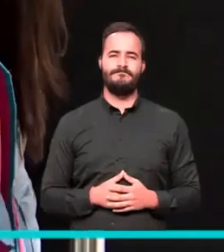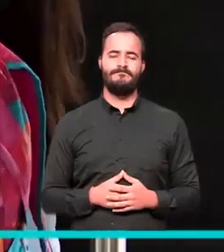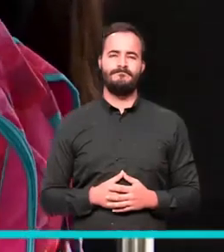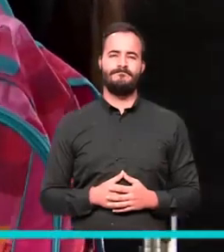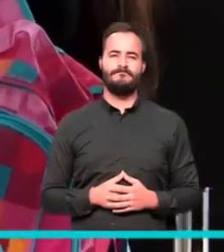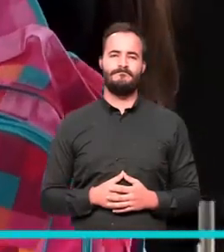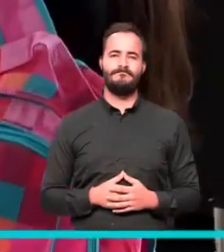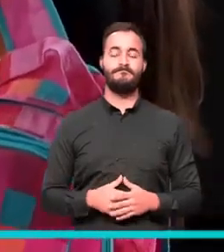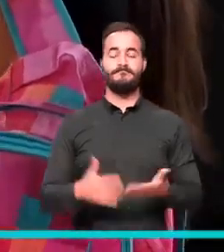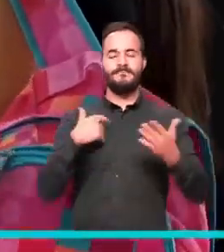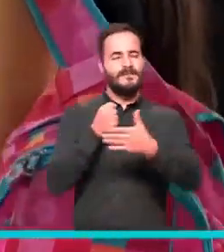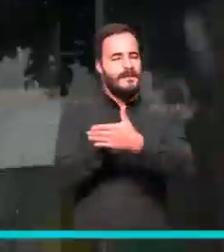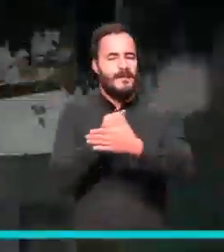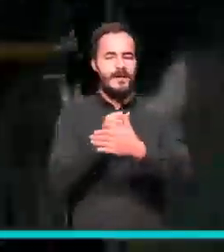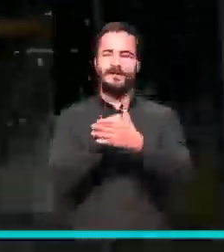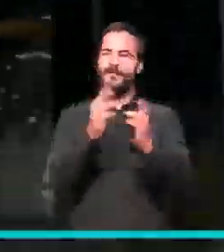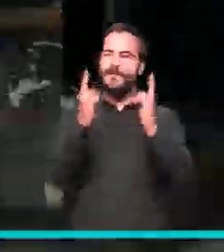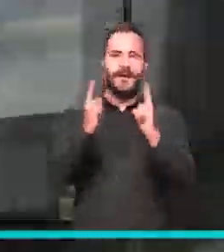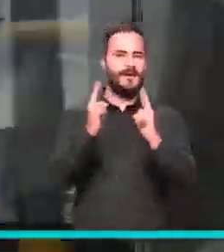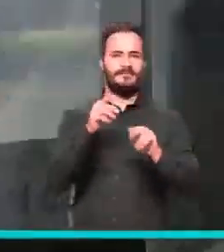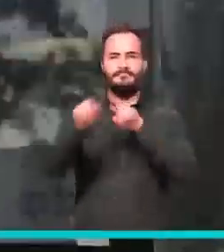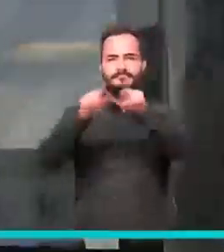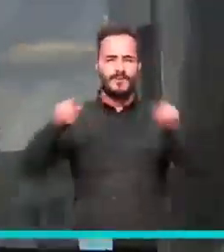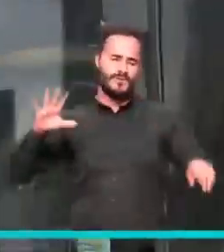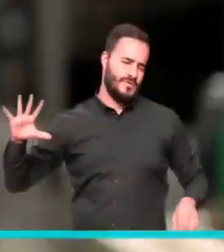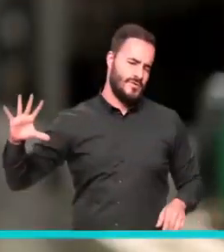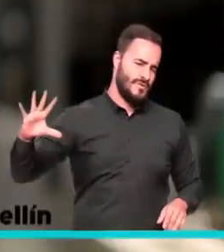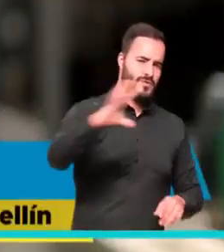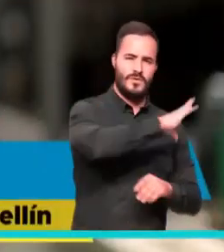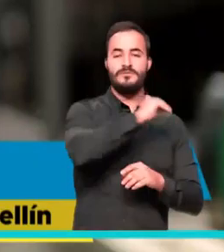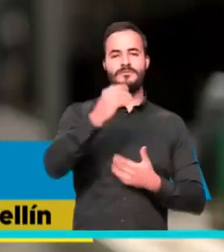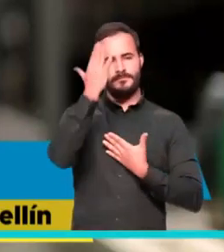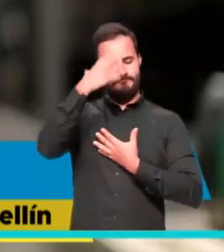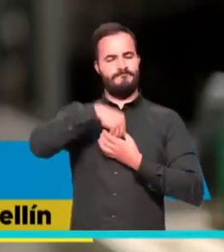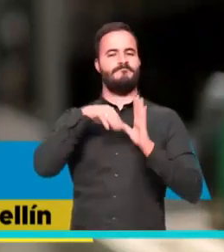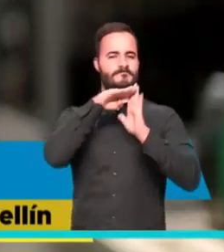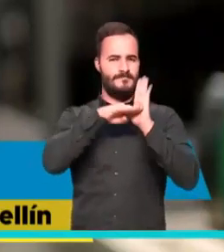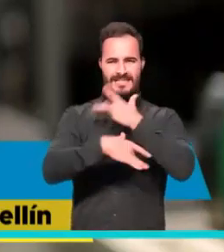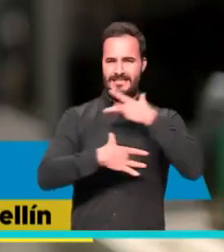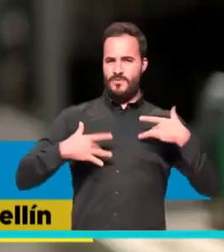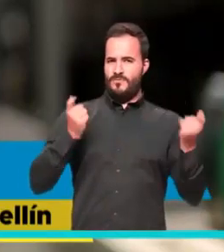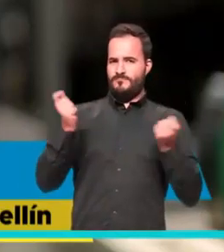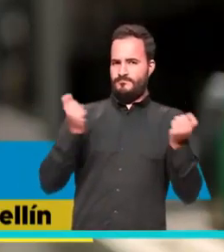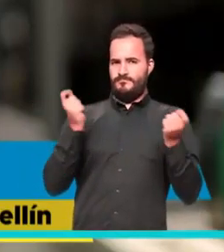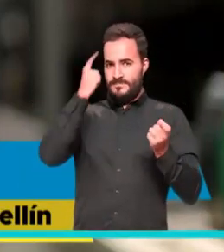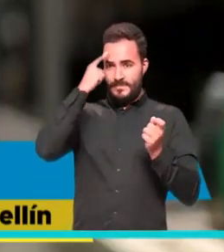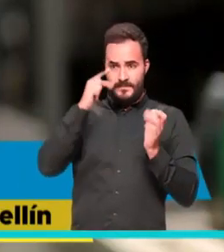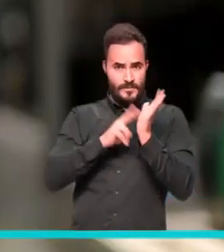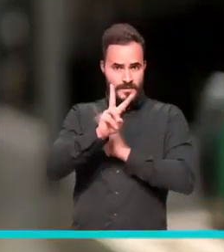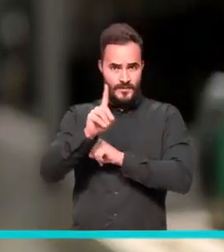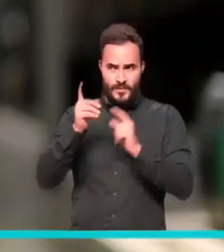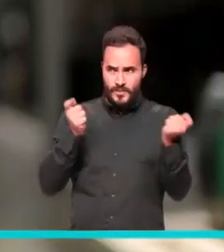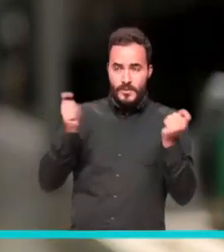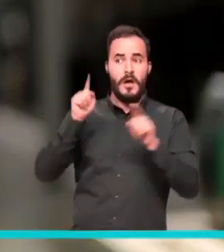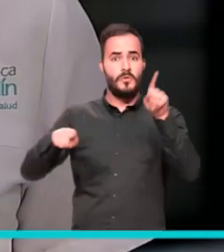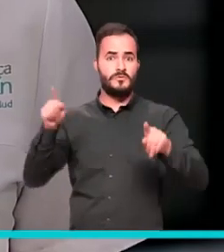Queremos que todo mundo recupere y tenga claro todas las medidas de bioseguridad que hemos llevado durante este año y